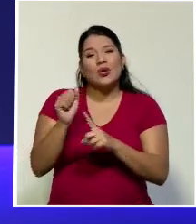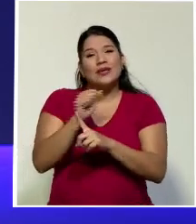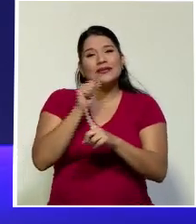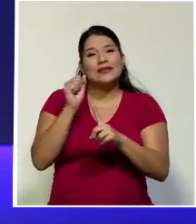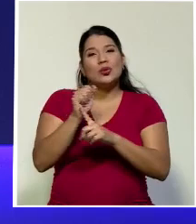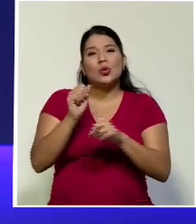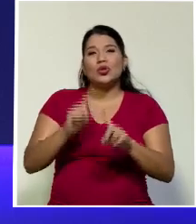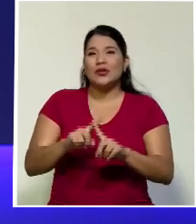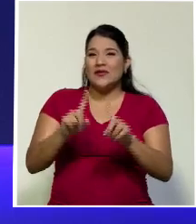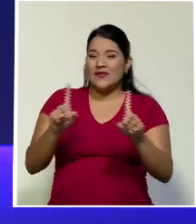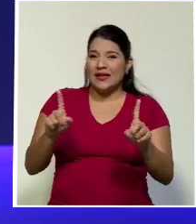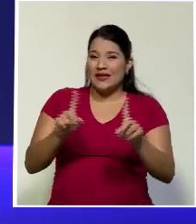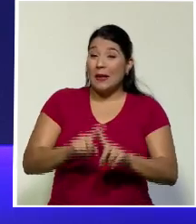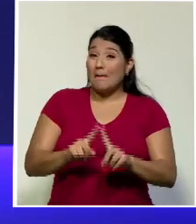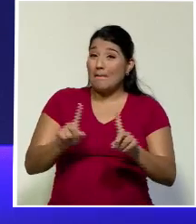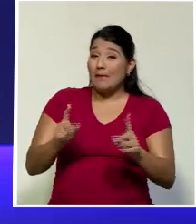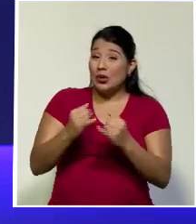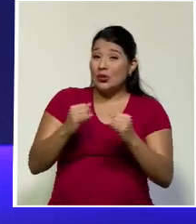pero sin duda alguna